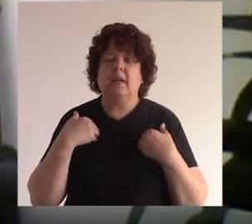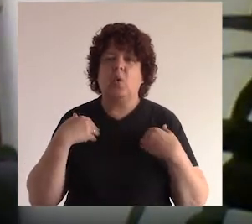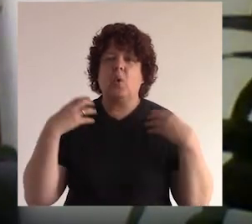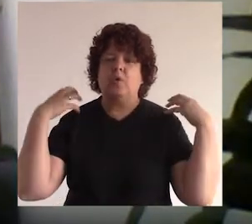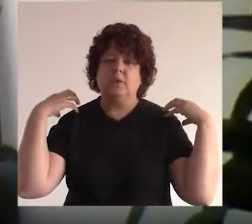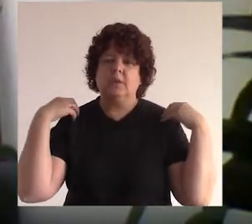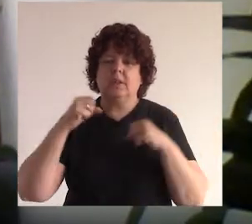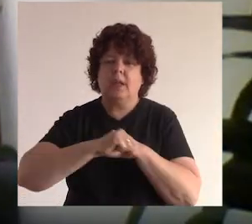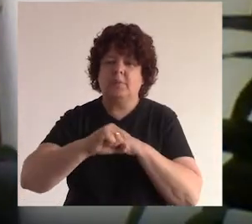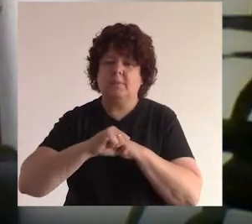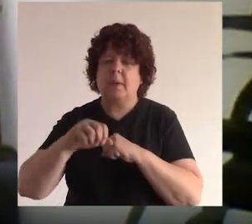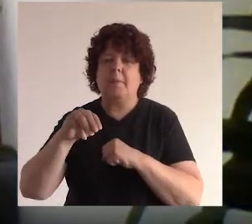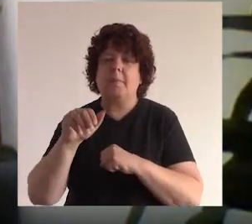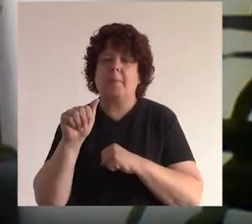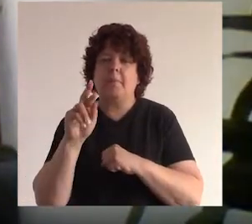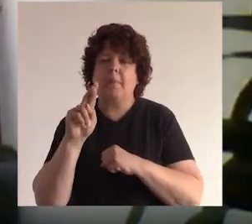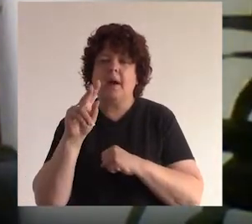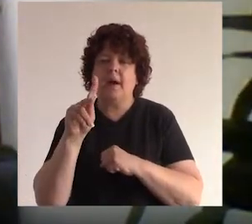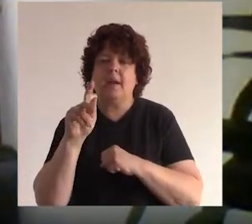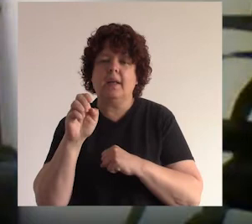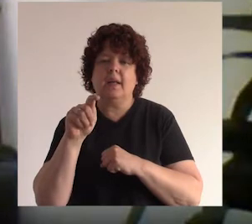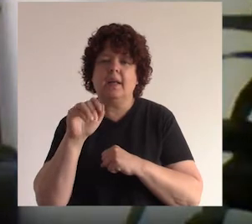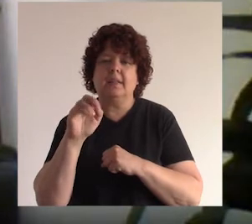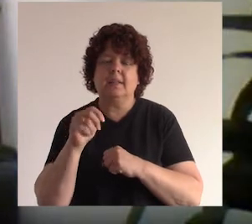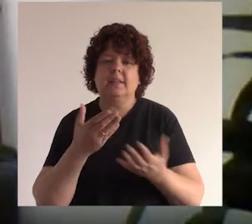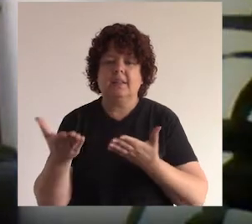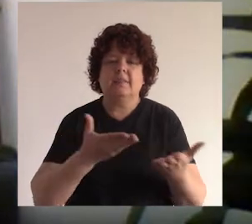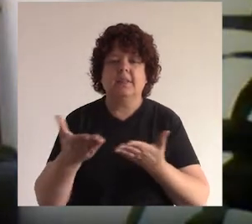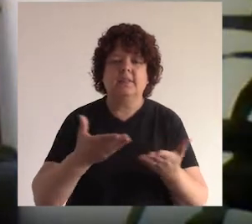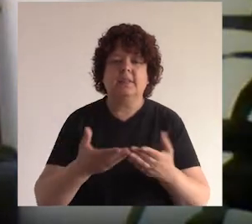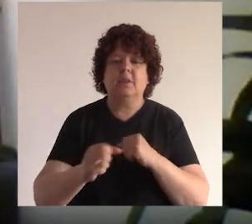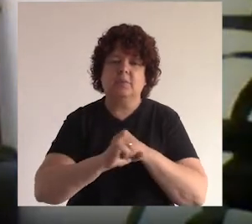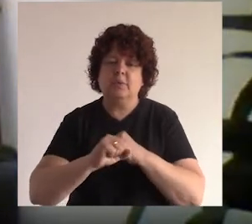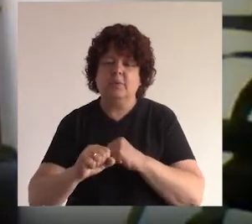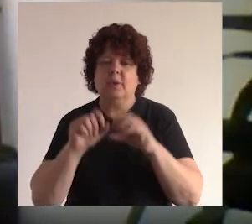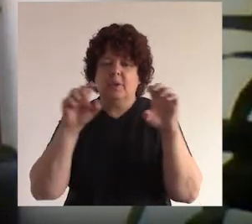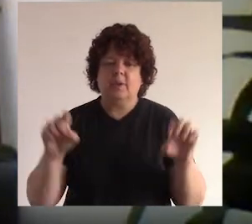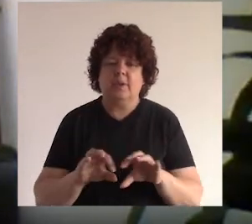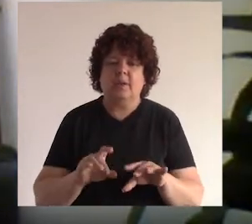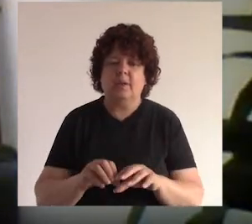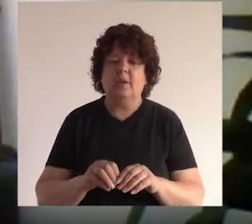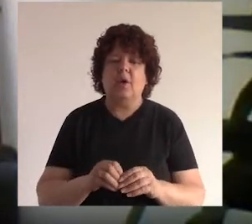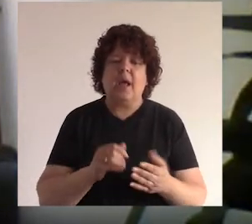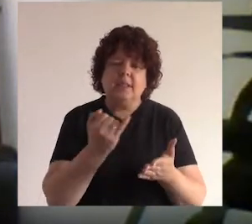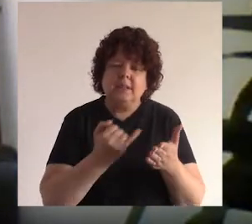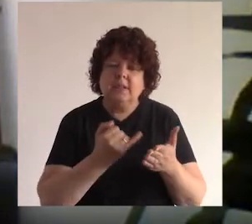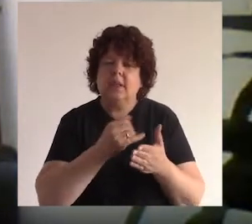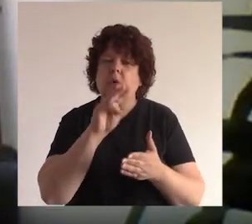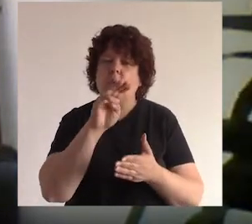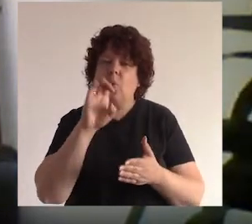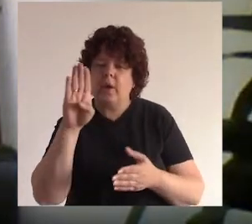una agencia de marketing, una pequeña agencia que de hecho brinda servicios de marketing digital diseño web